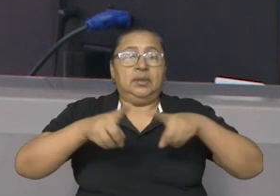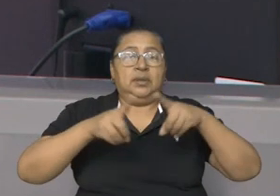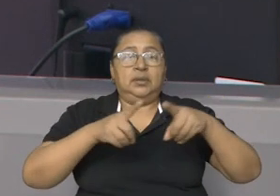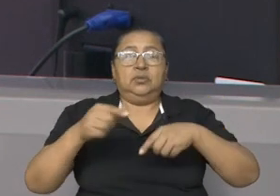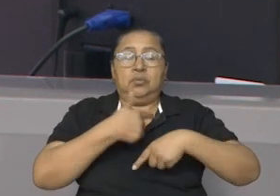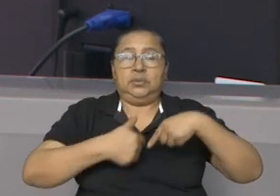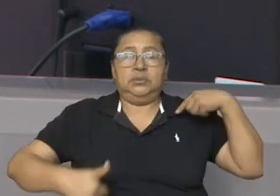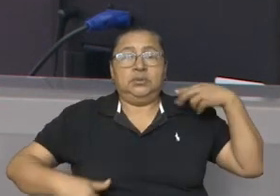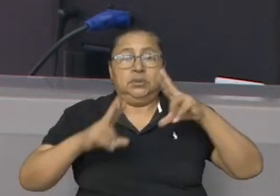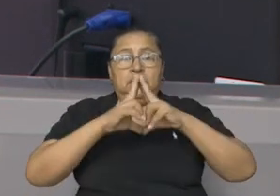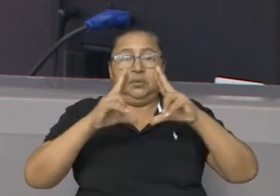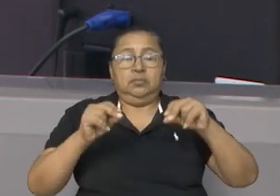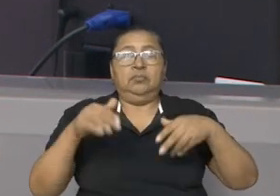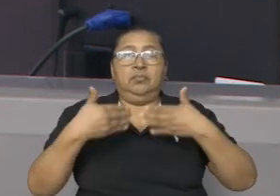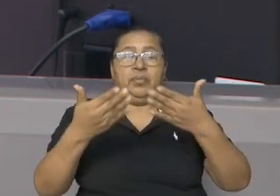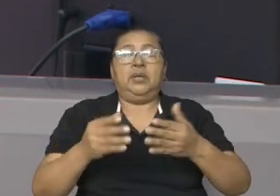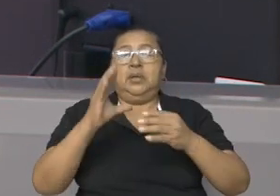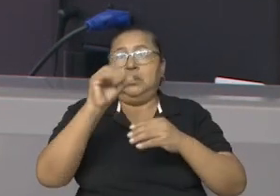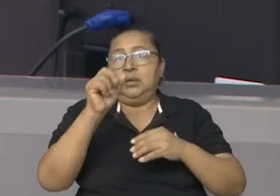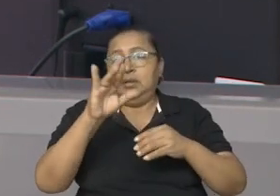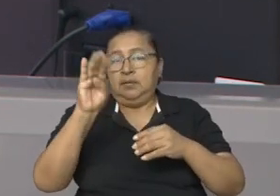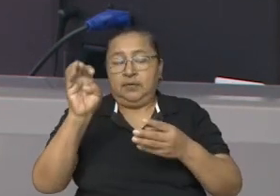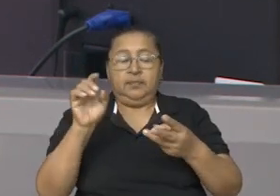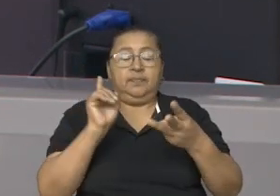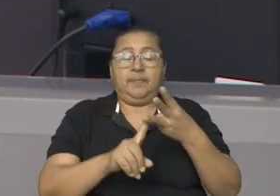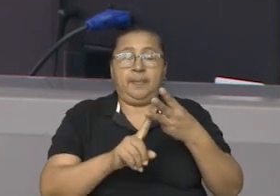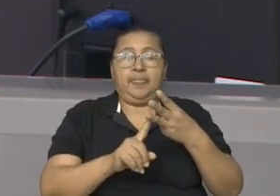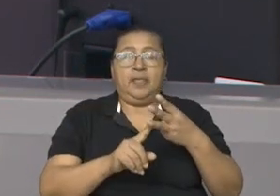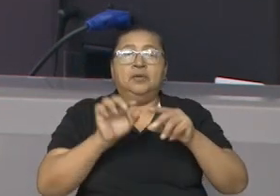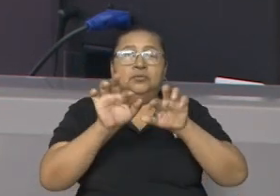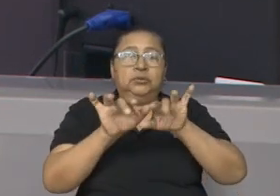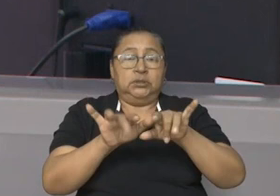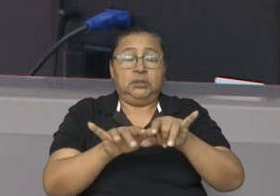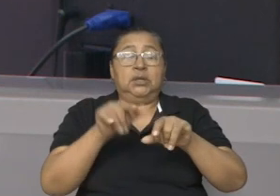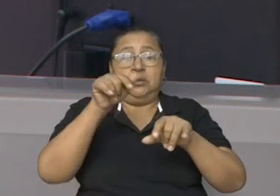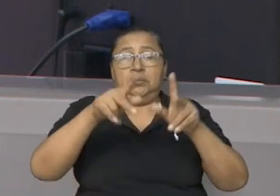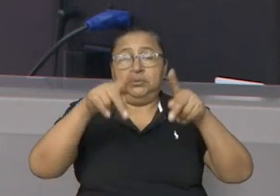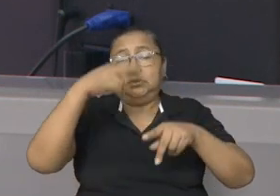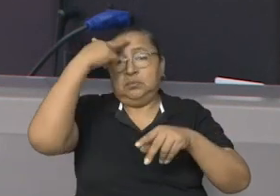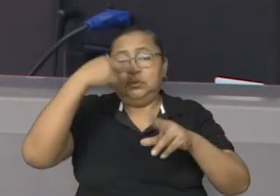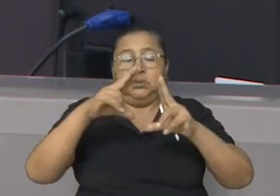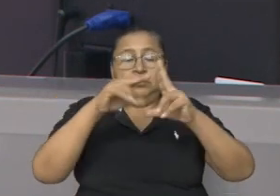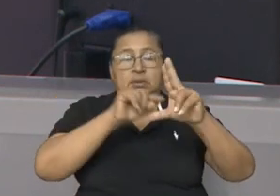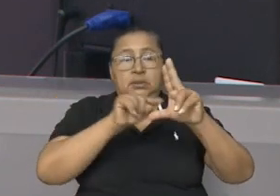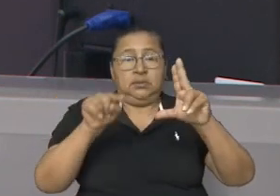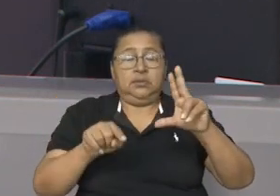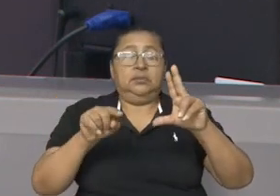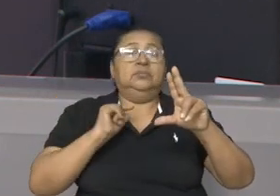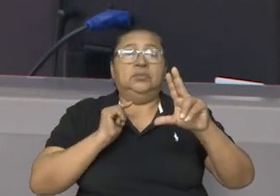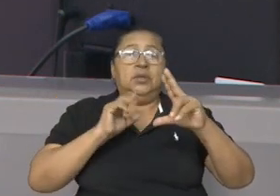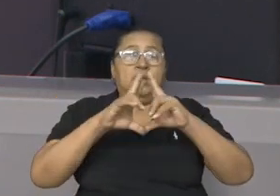del presidente de la República para la Costa Caribe. Tercero, secretario de la autoridad del Gran Canal